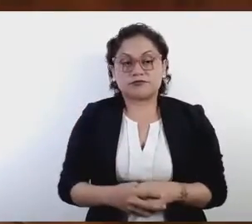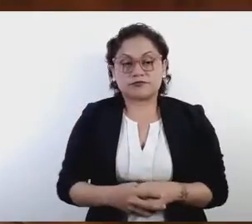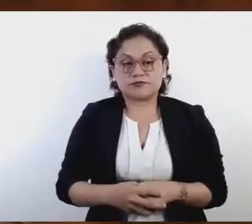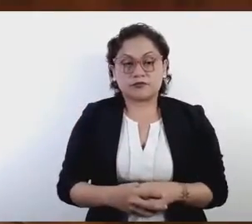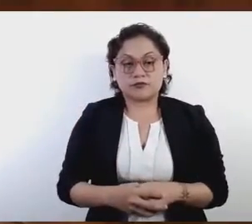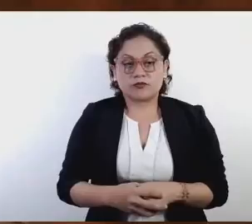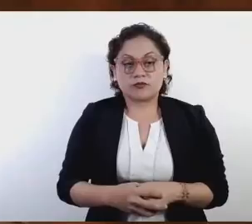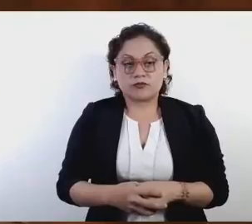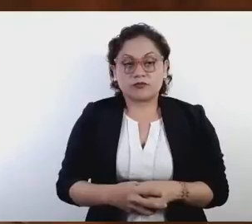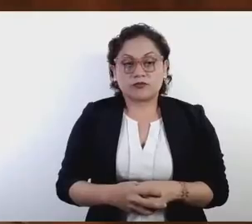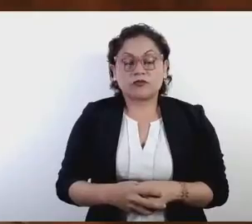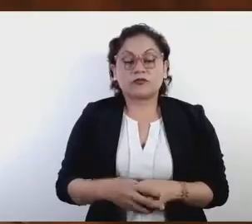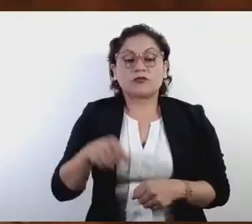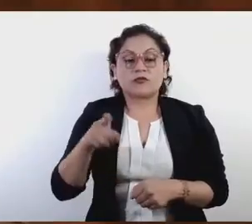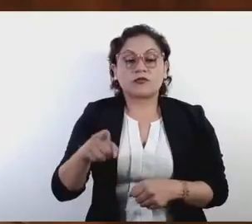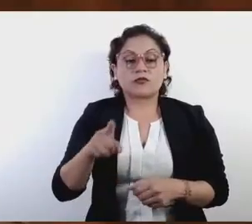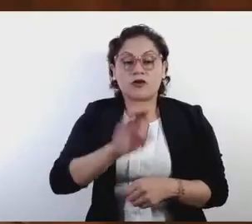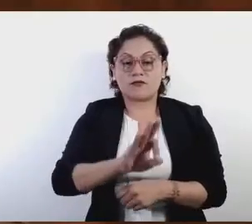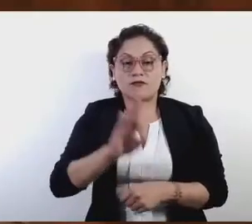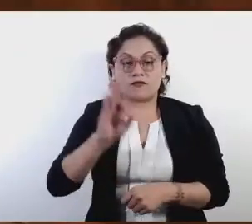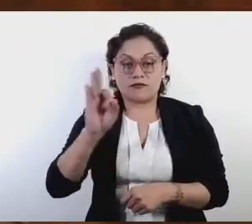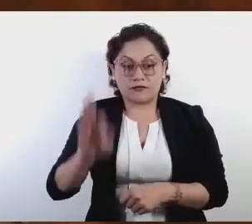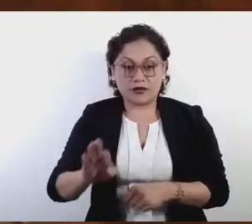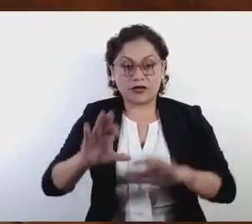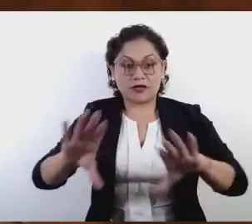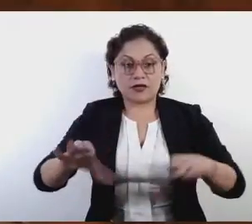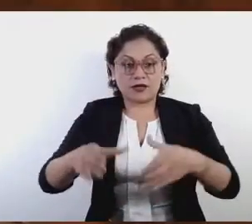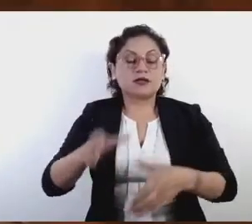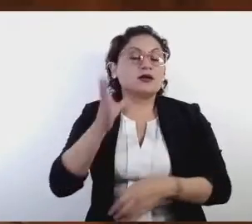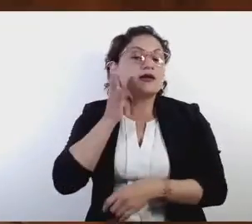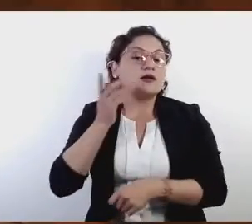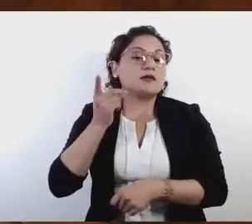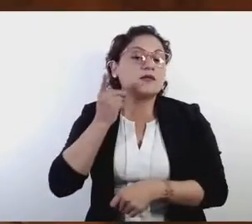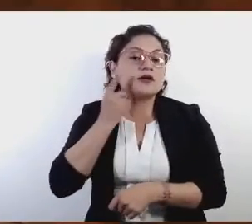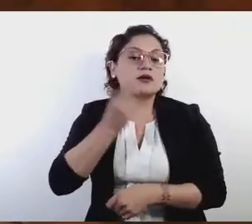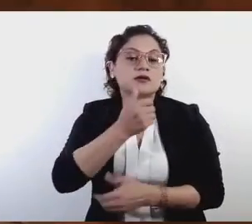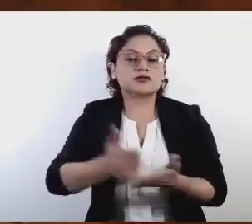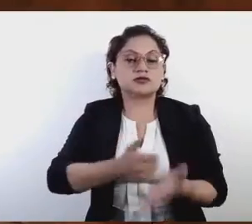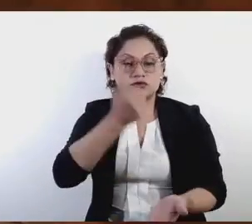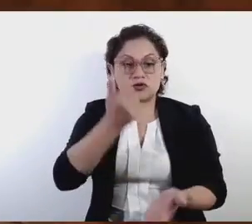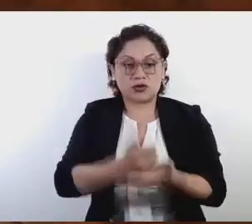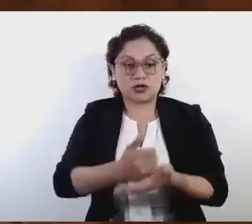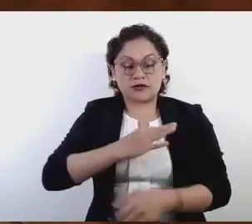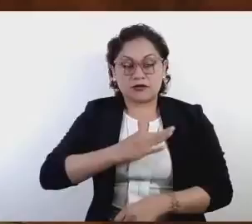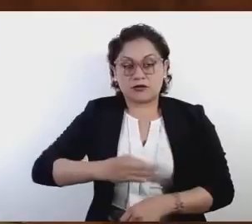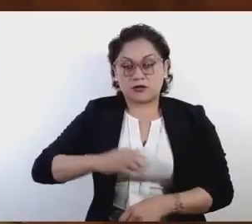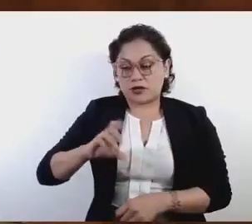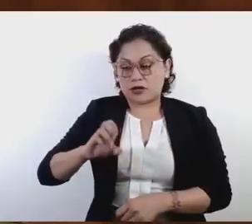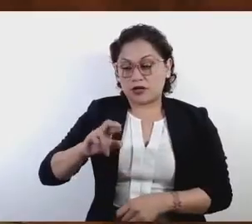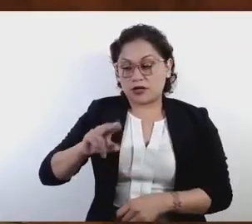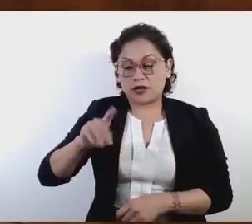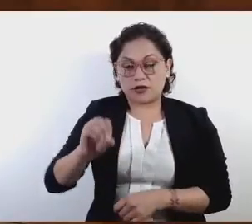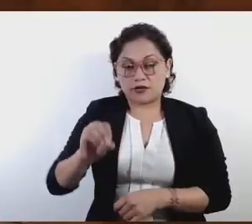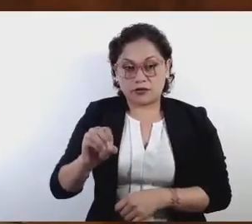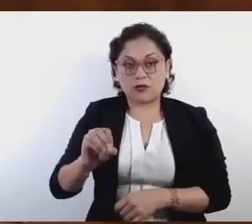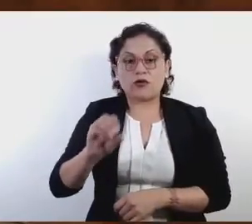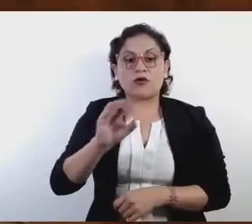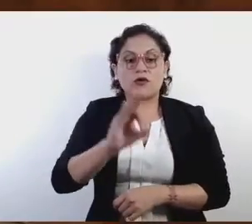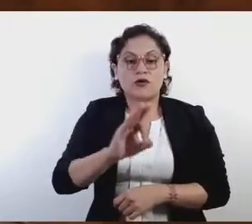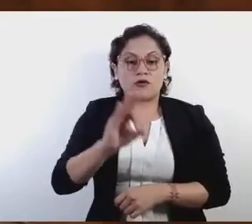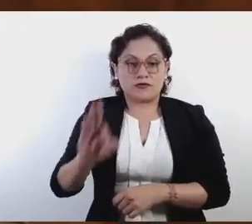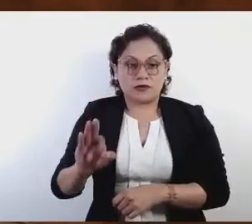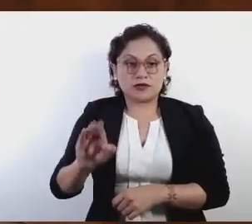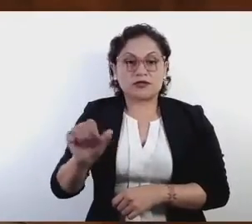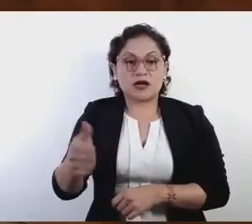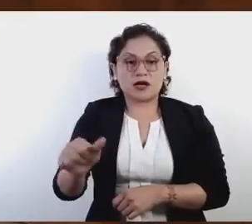Palacio del Poder Legislativo, en la ciudad de Toluca de Lerdo, capital del Estado de México, a los tres días del mes de agosto